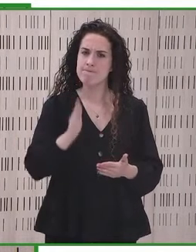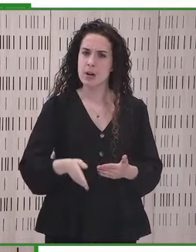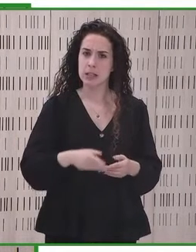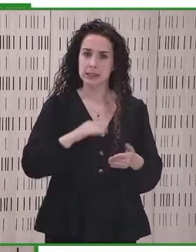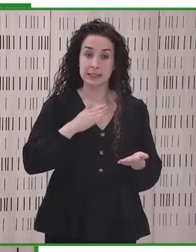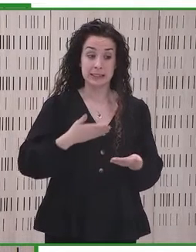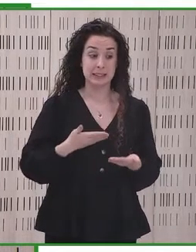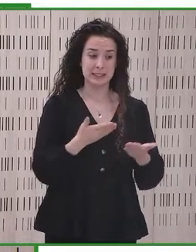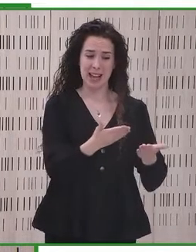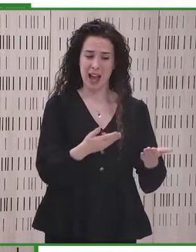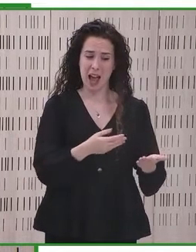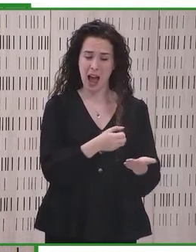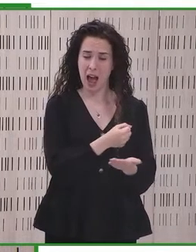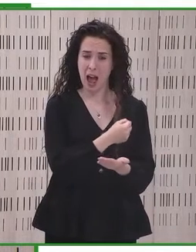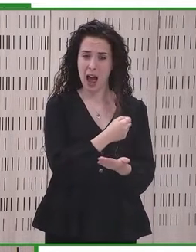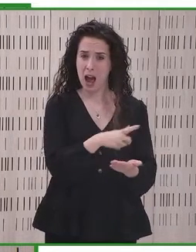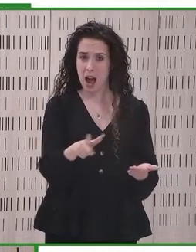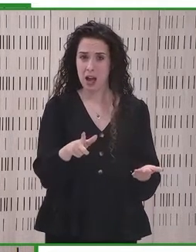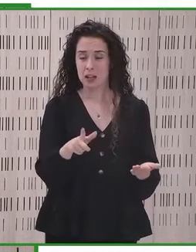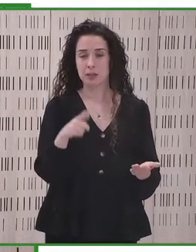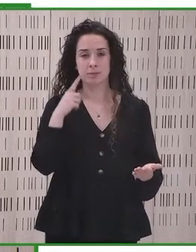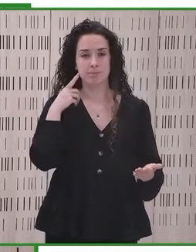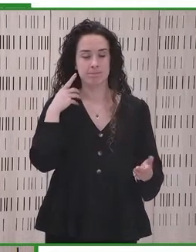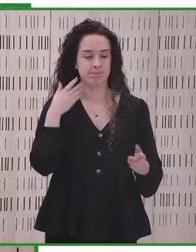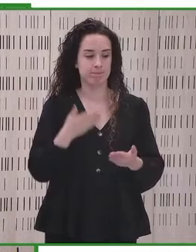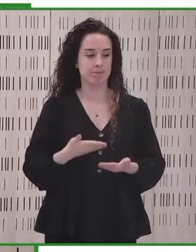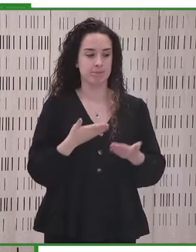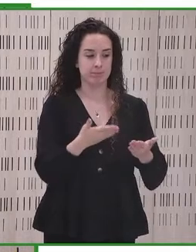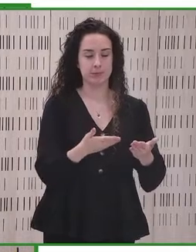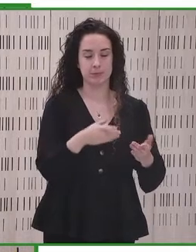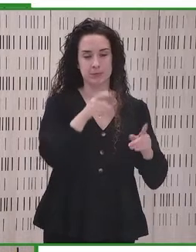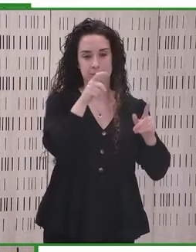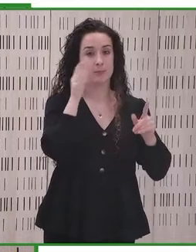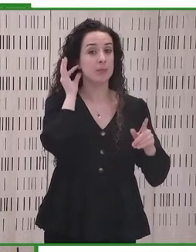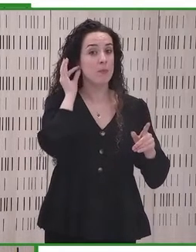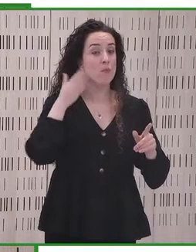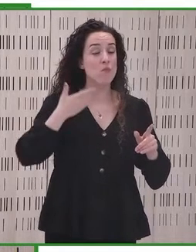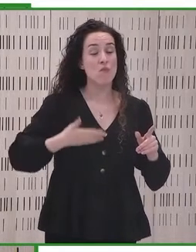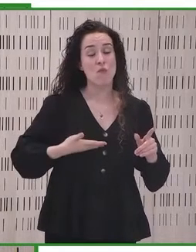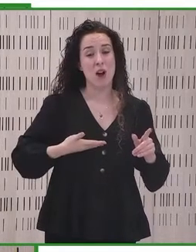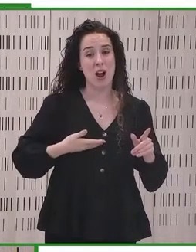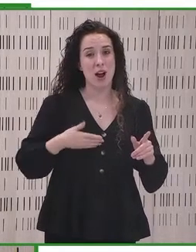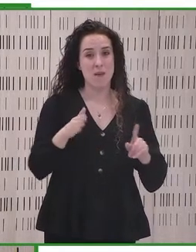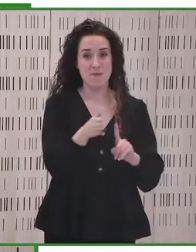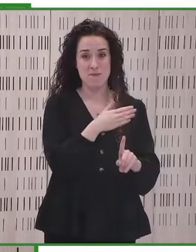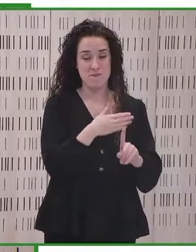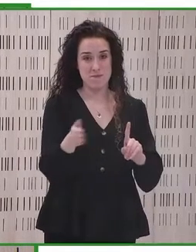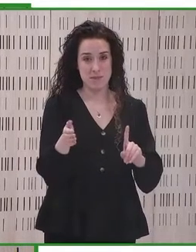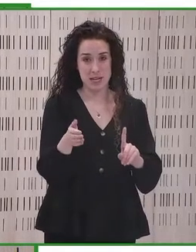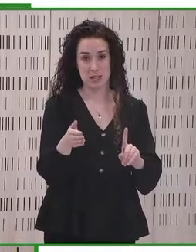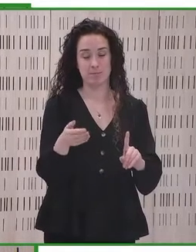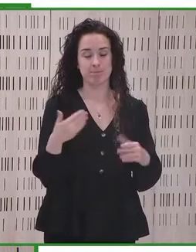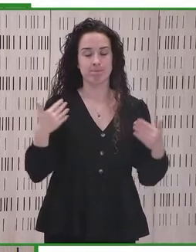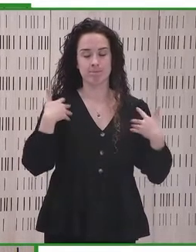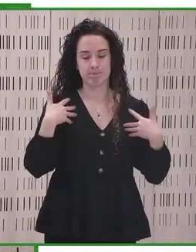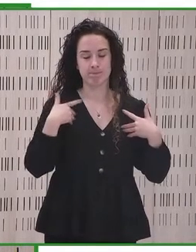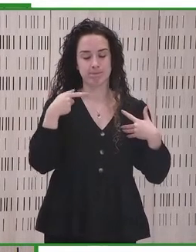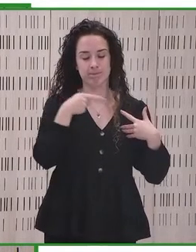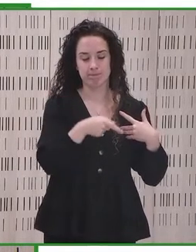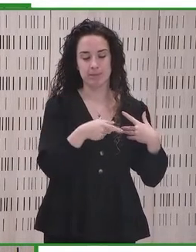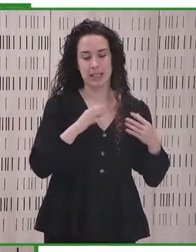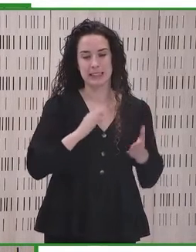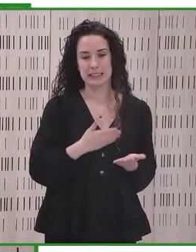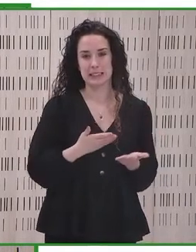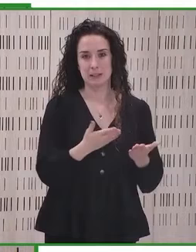que se ofrezcan para las mujeres víctimas de violencia sean totalmente, plenamente inclusivos y